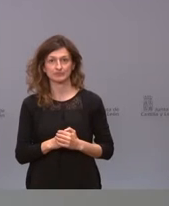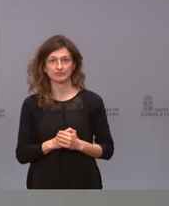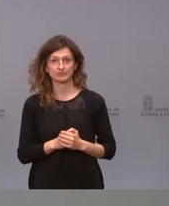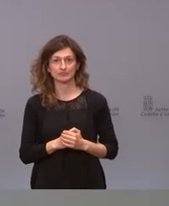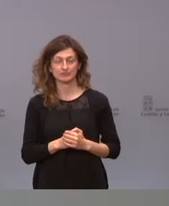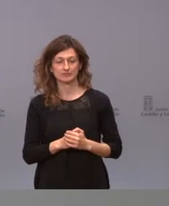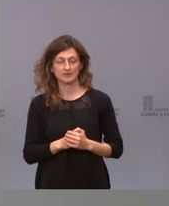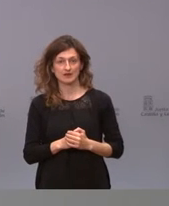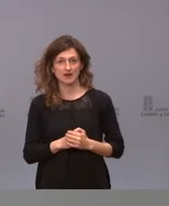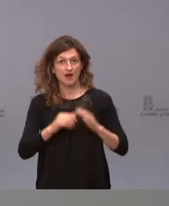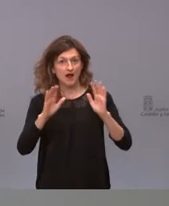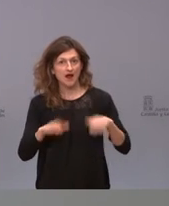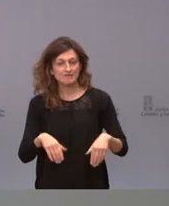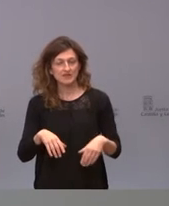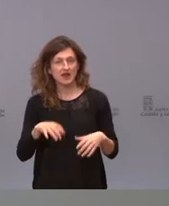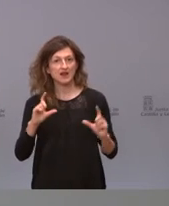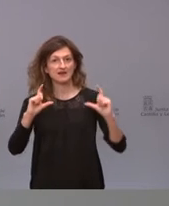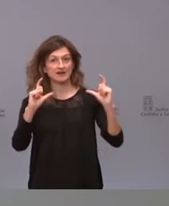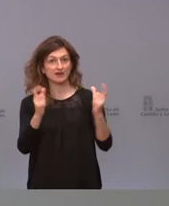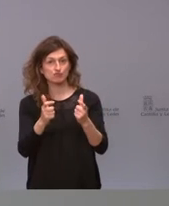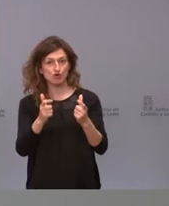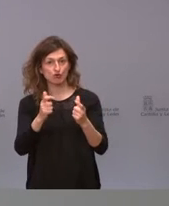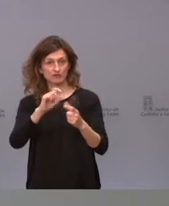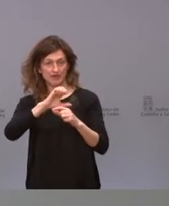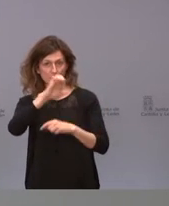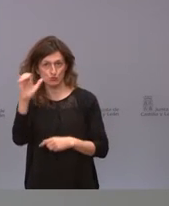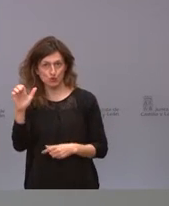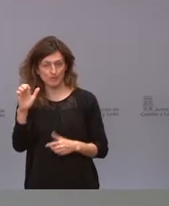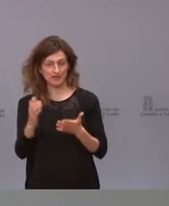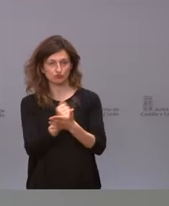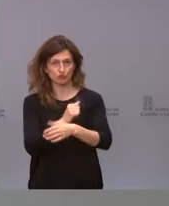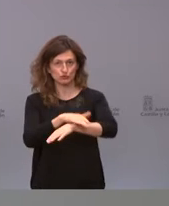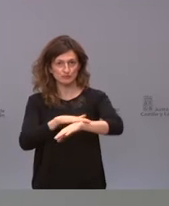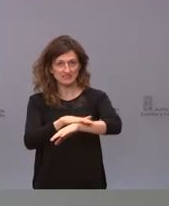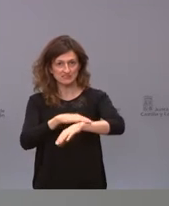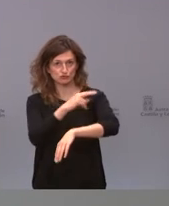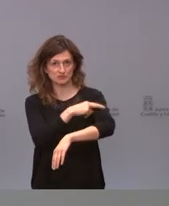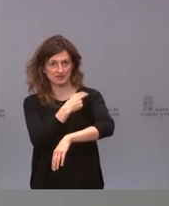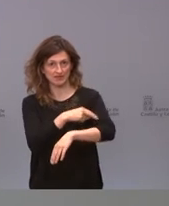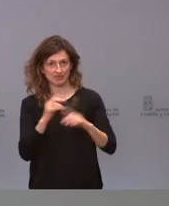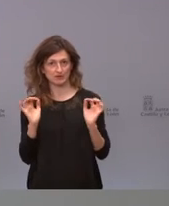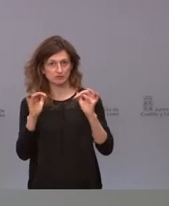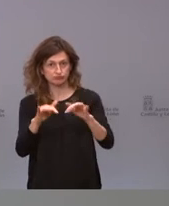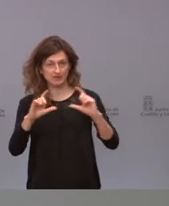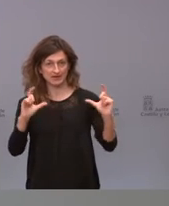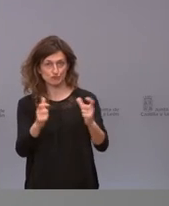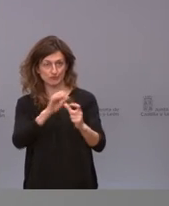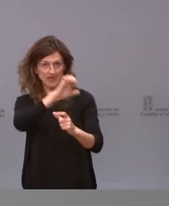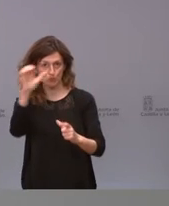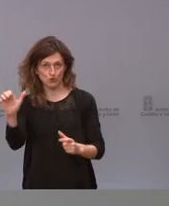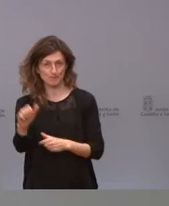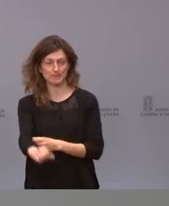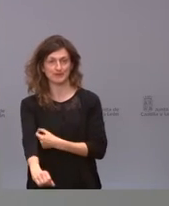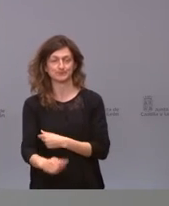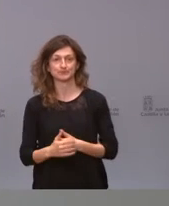al final hubo una reunión a nivel europeo de todos los ministros de Sanidad de Europa, de la Unión